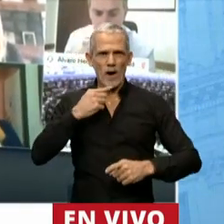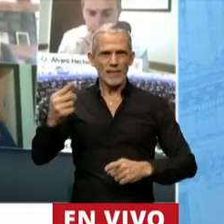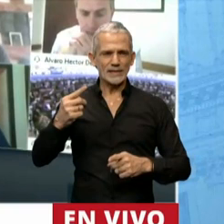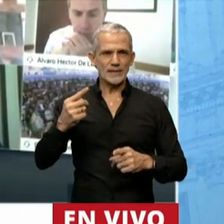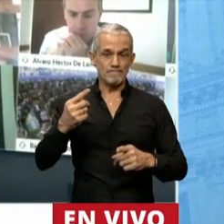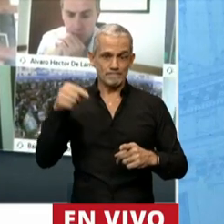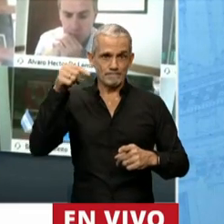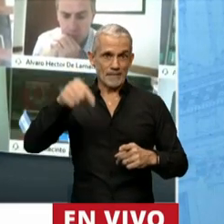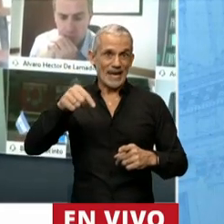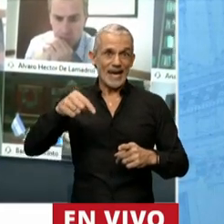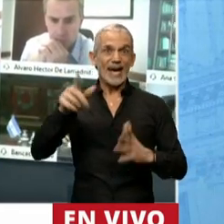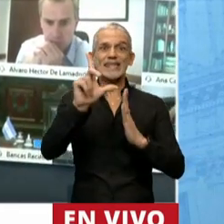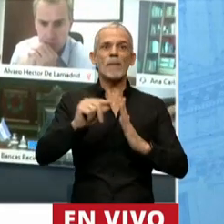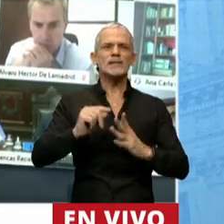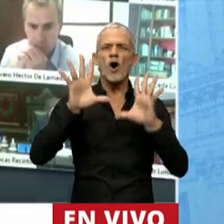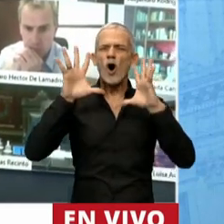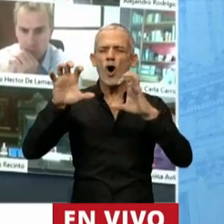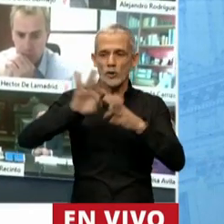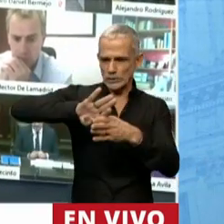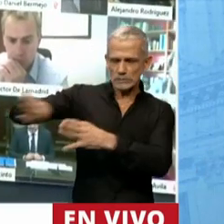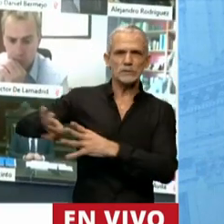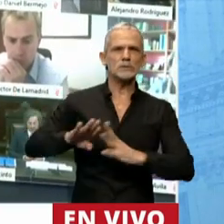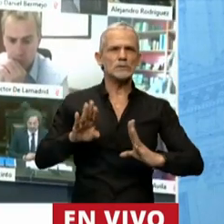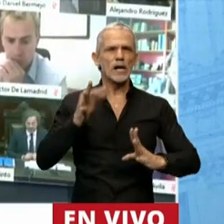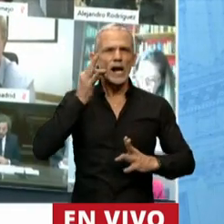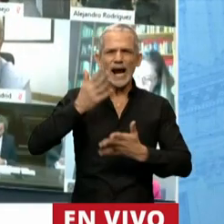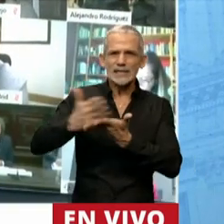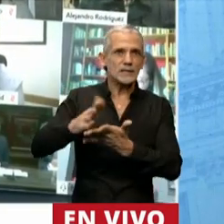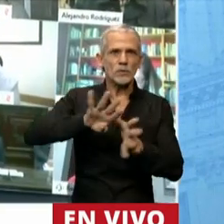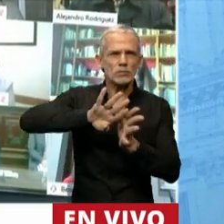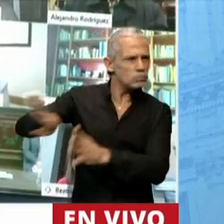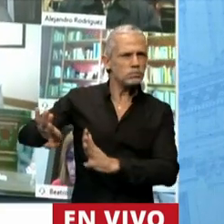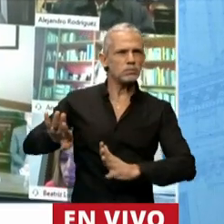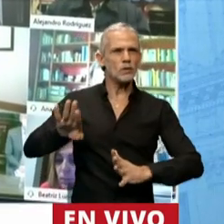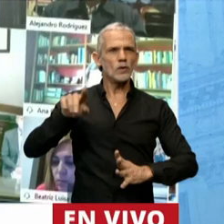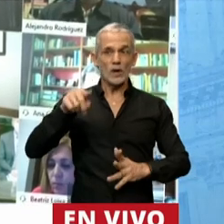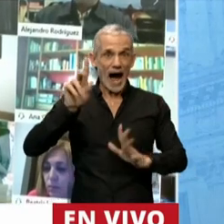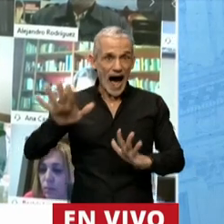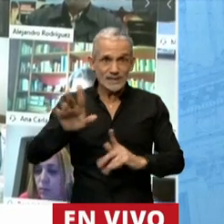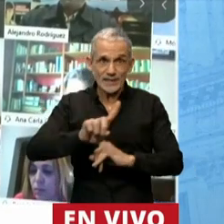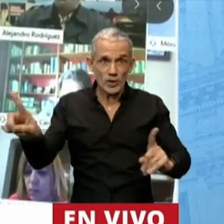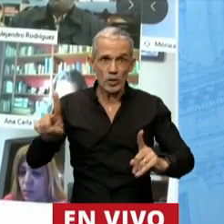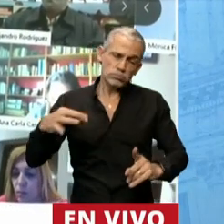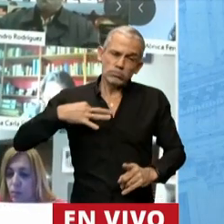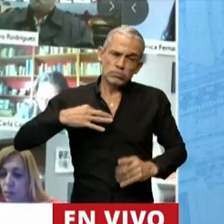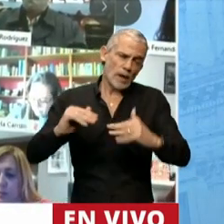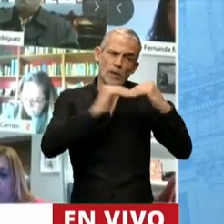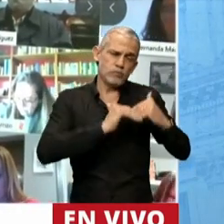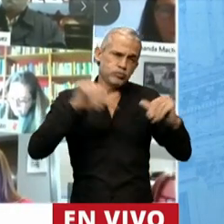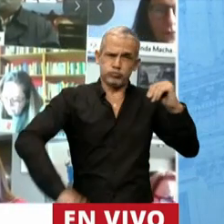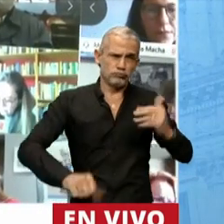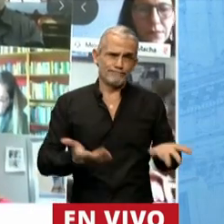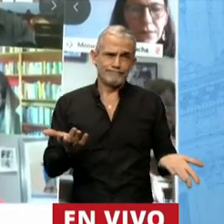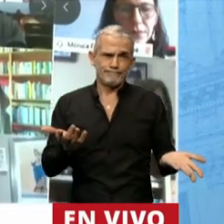claro que en este país no toleramos el odio, el racismo y el desprecio a otras personas, entonces nuestra vida en común no va a funcionar.